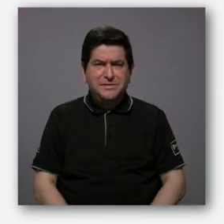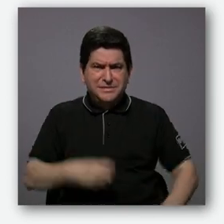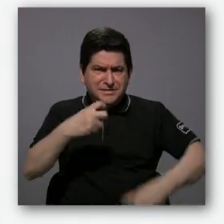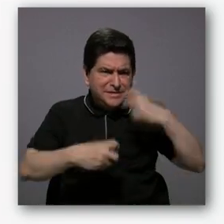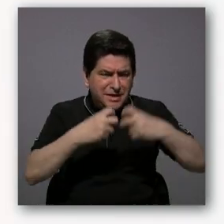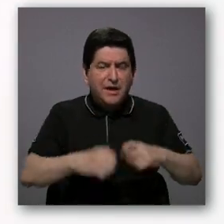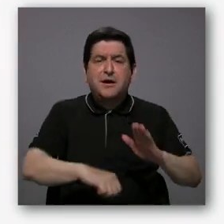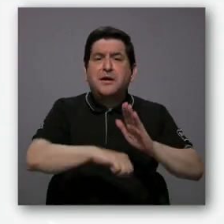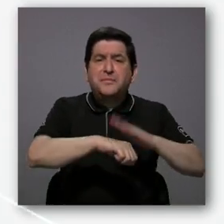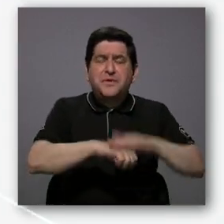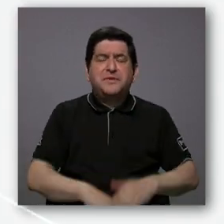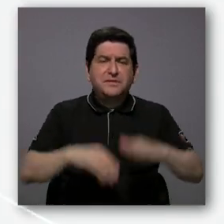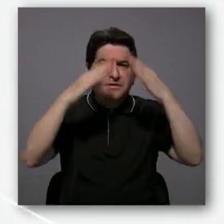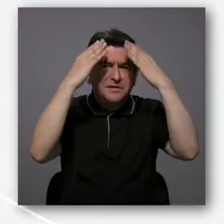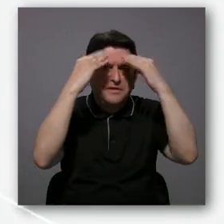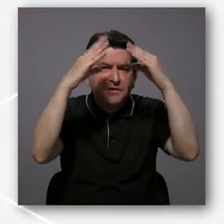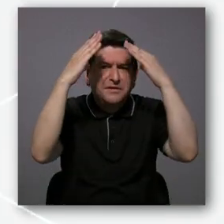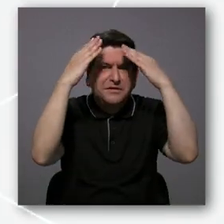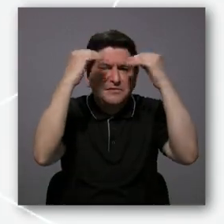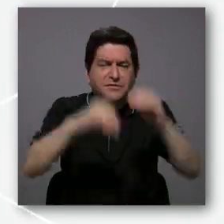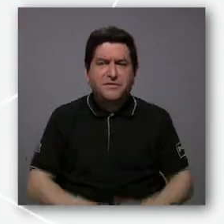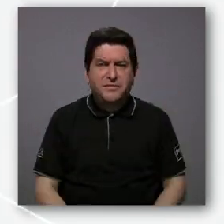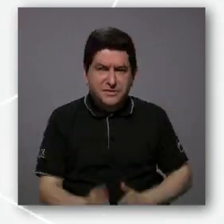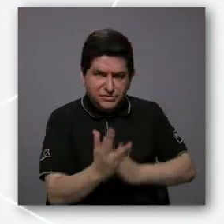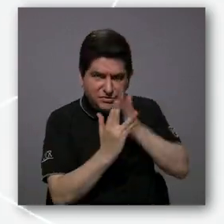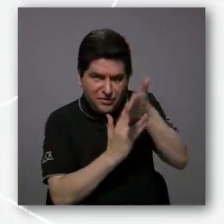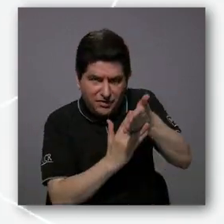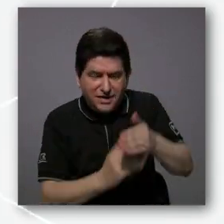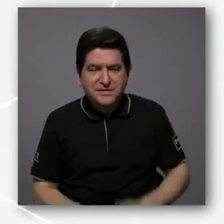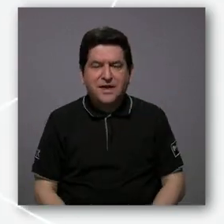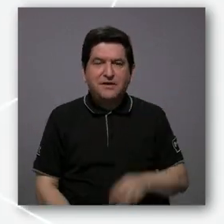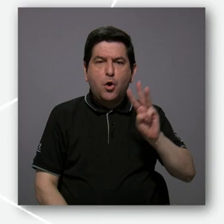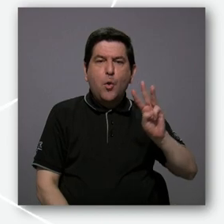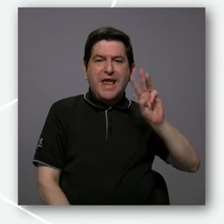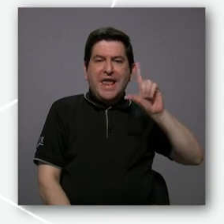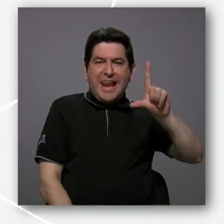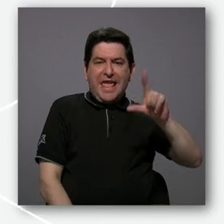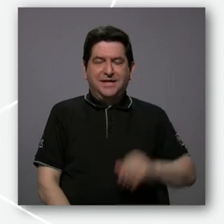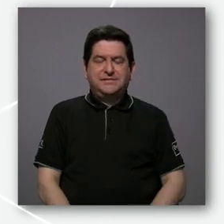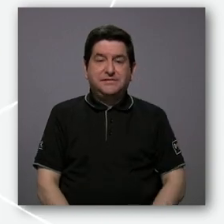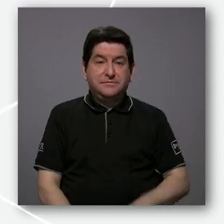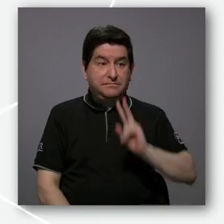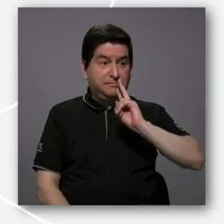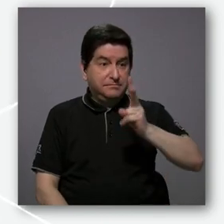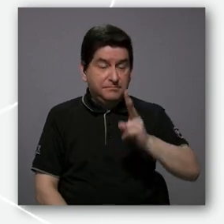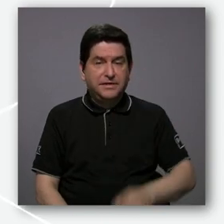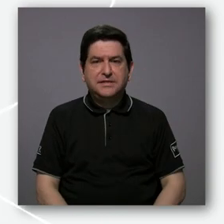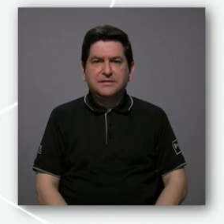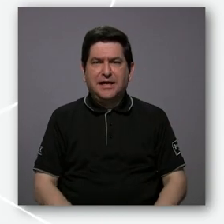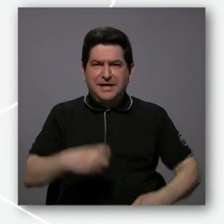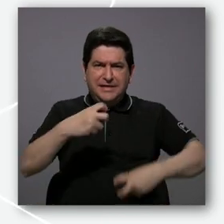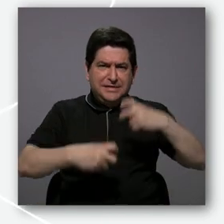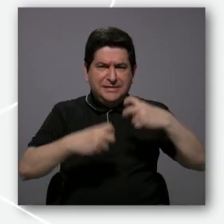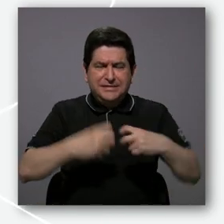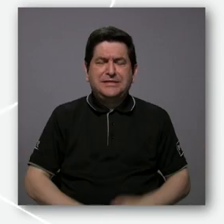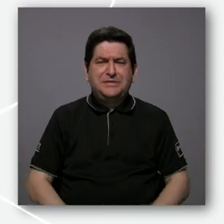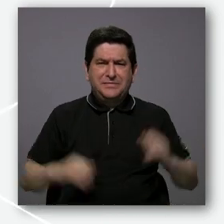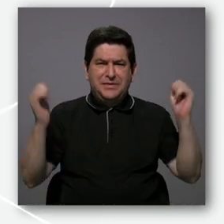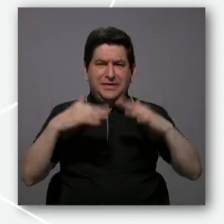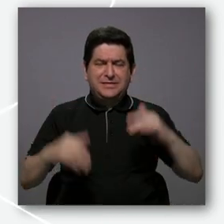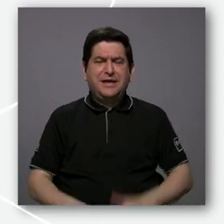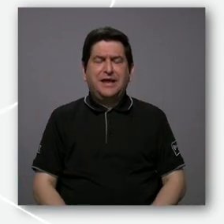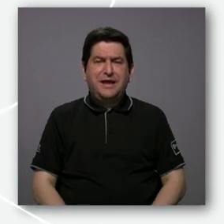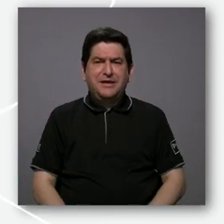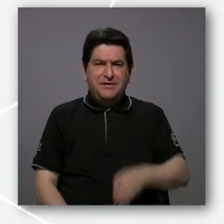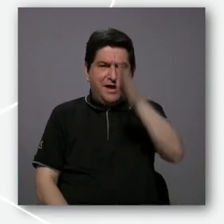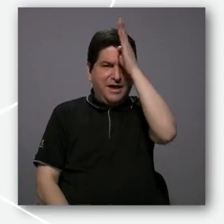crimen fue facilitar con información a través de los Wikileaks las verdades sobre los crímenes de guerra en Irak